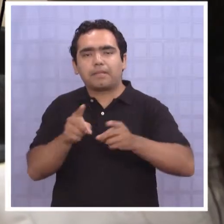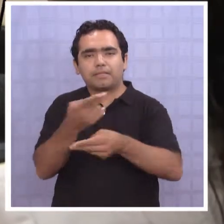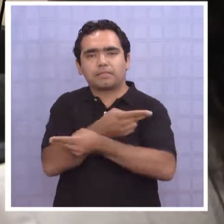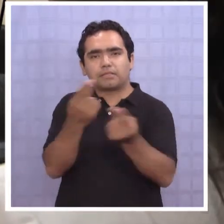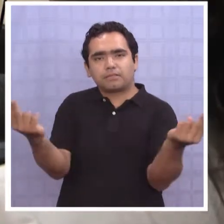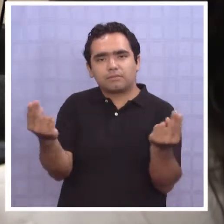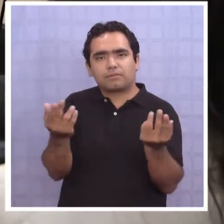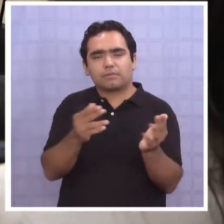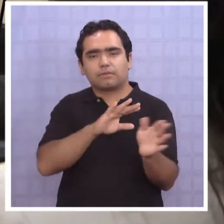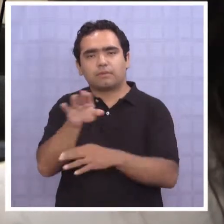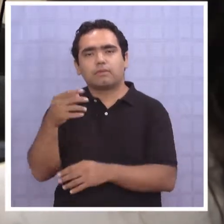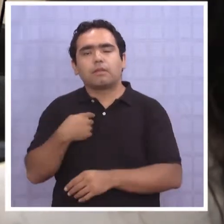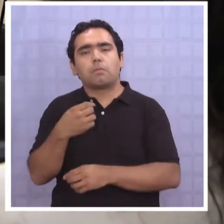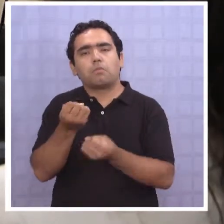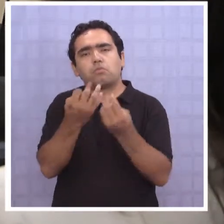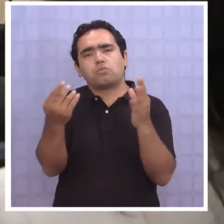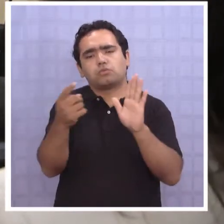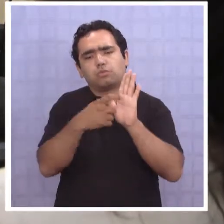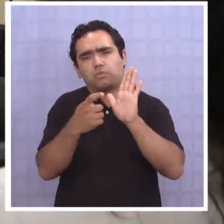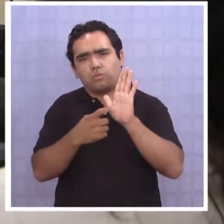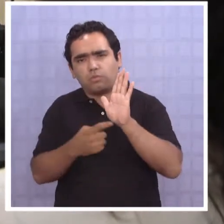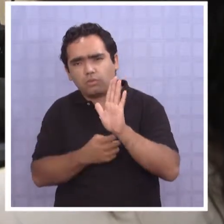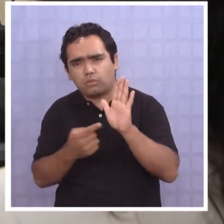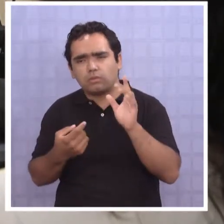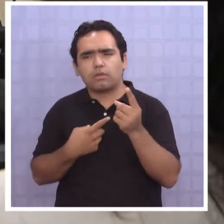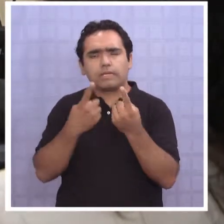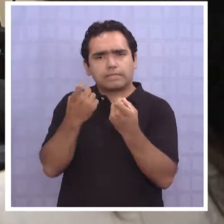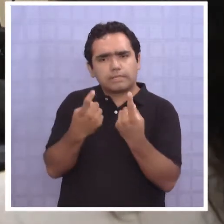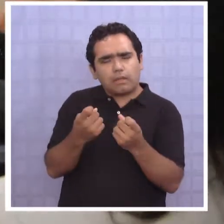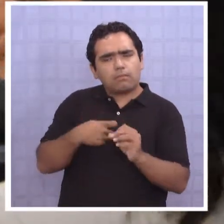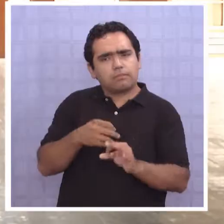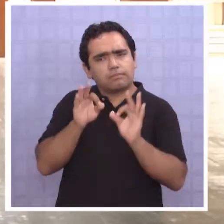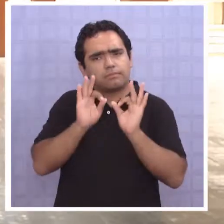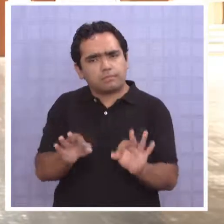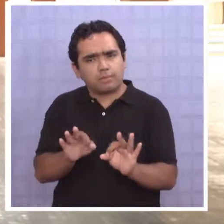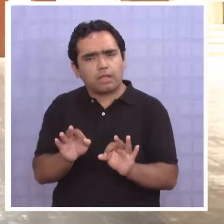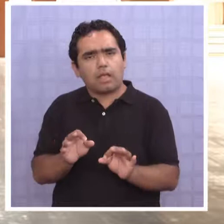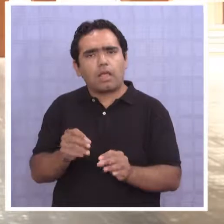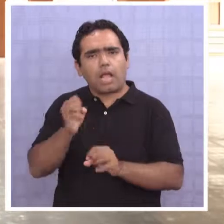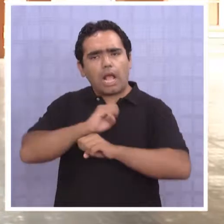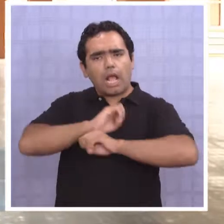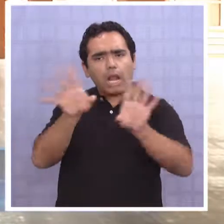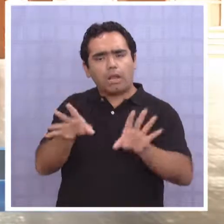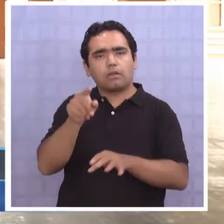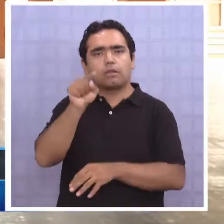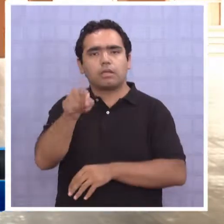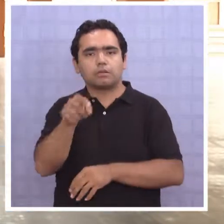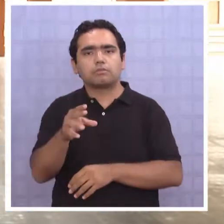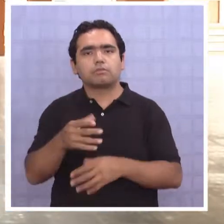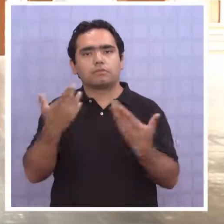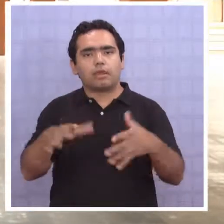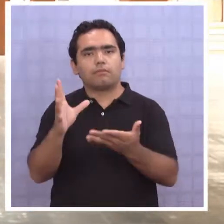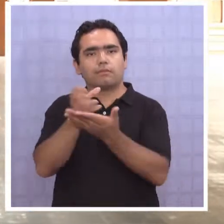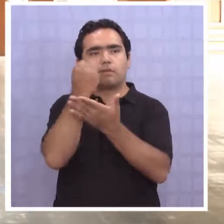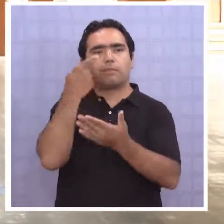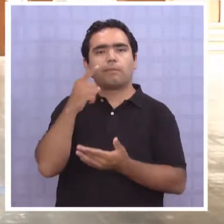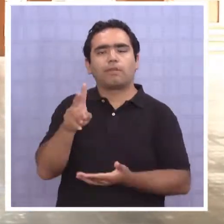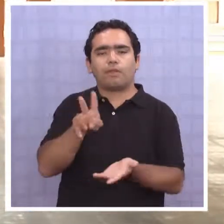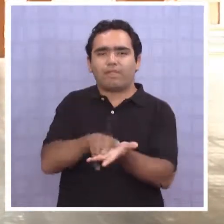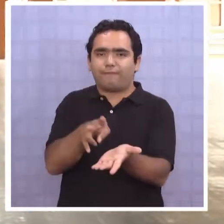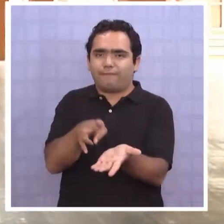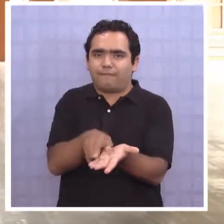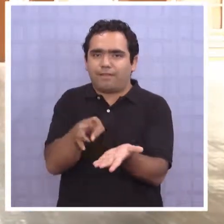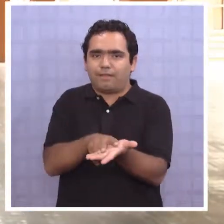puntos de hecho que nos interesaba que quedaran asentados ante el tribunal oral, eso se ha logrado. Pero la verdad